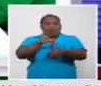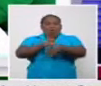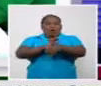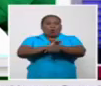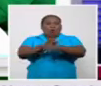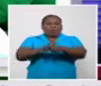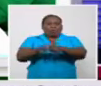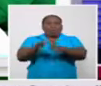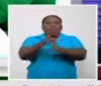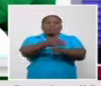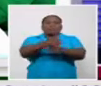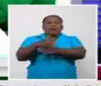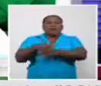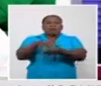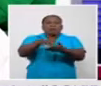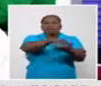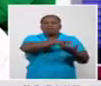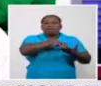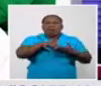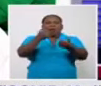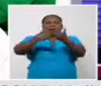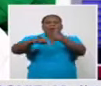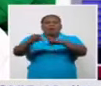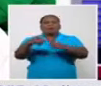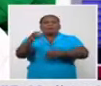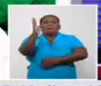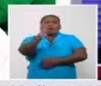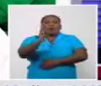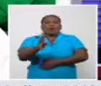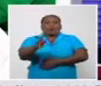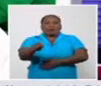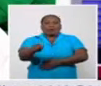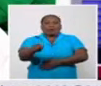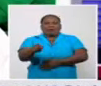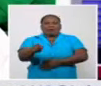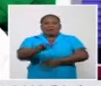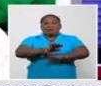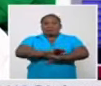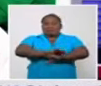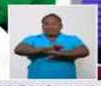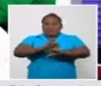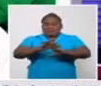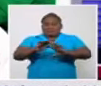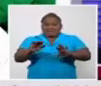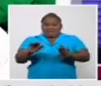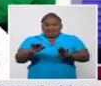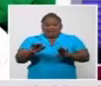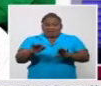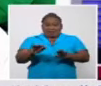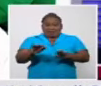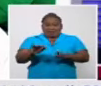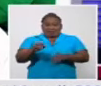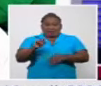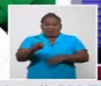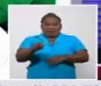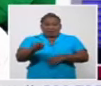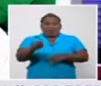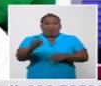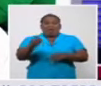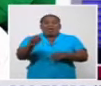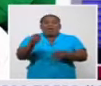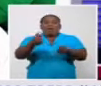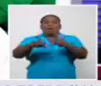laboratorios de biología molecular, ya en fase de puesta en marcha el laboratorio de